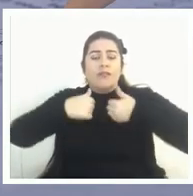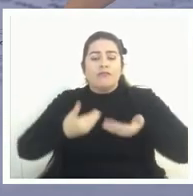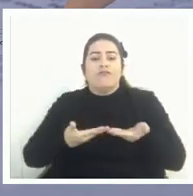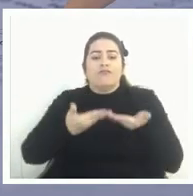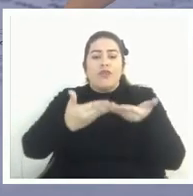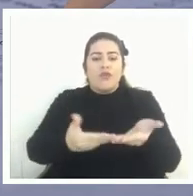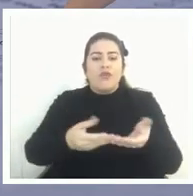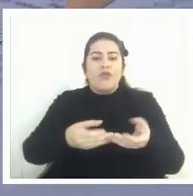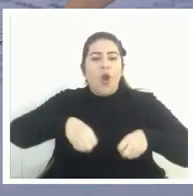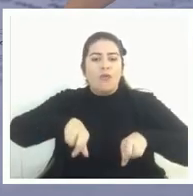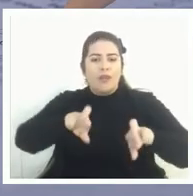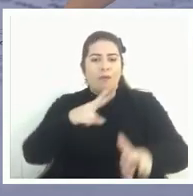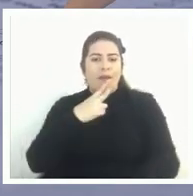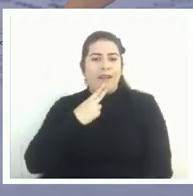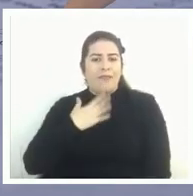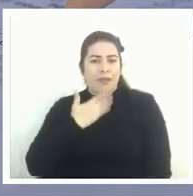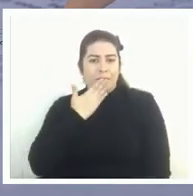vida